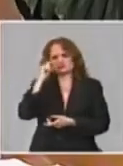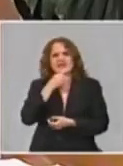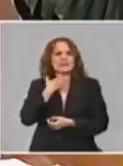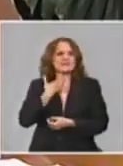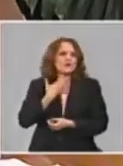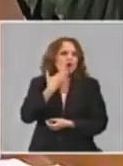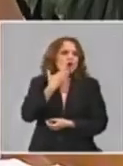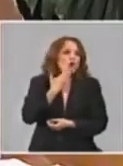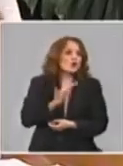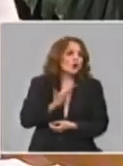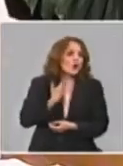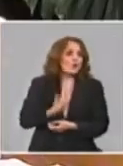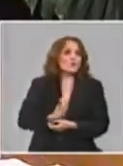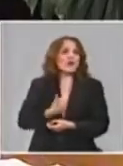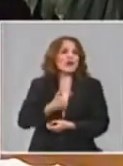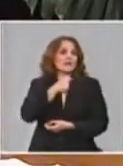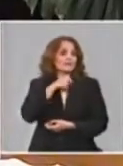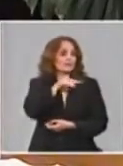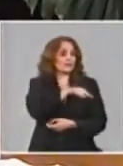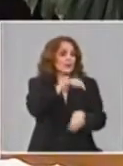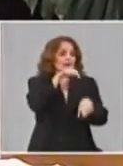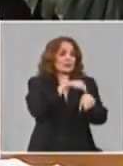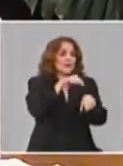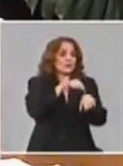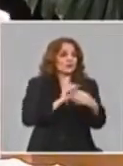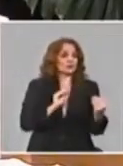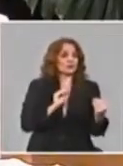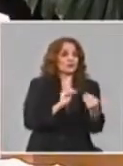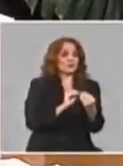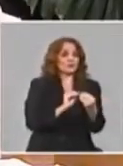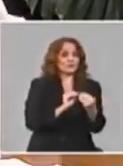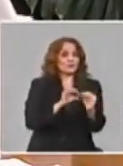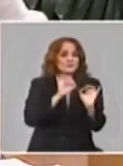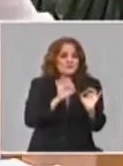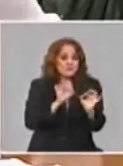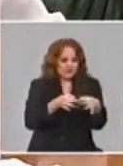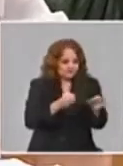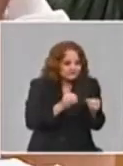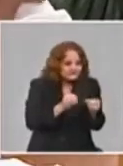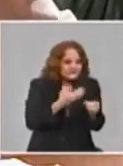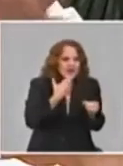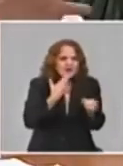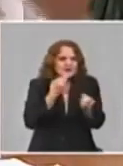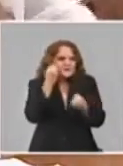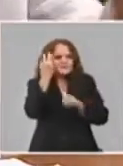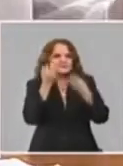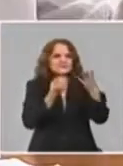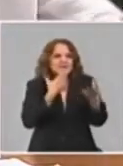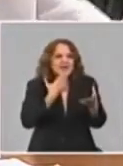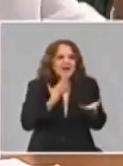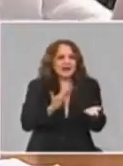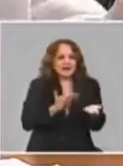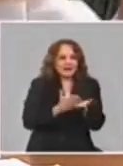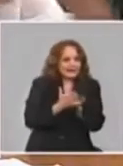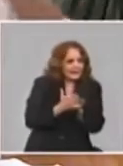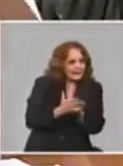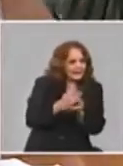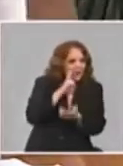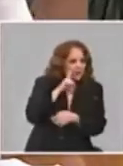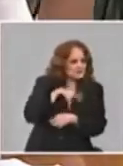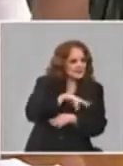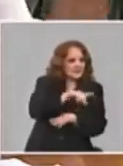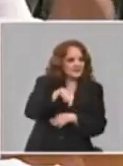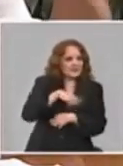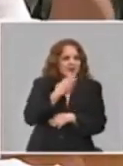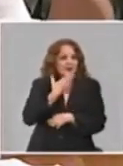cultivo del virus porque no hay manera de saber si una persona infecta el sistema no cultivo y ve el virus y ya eso ya son investigaciones de otra escala que ya entramos